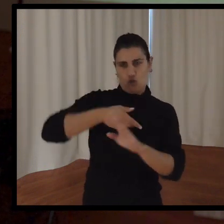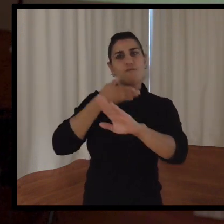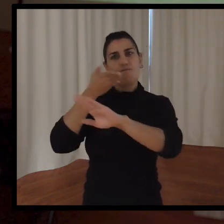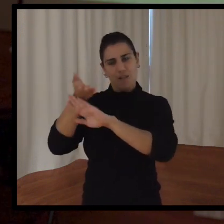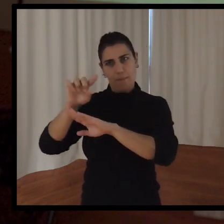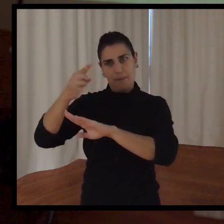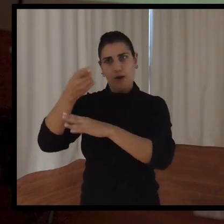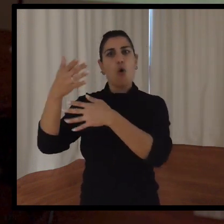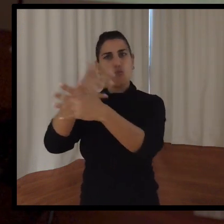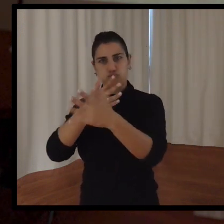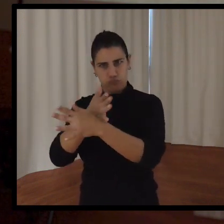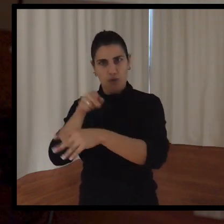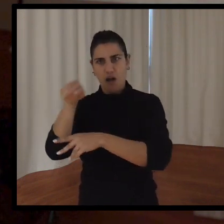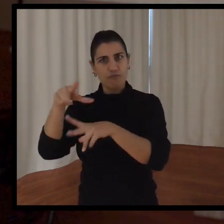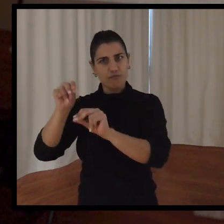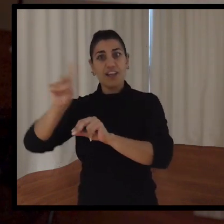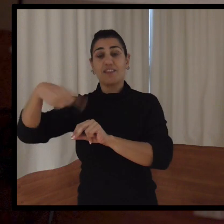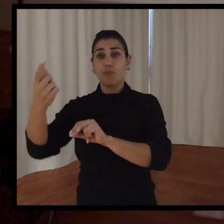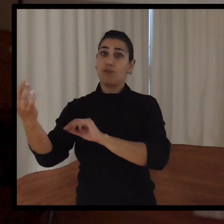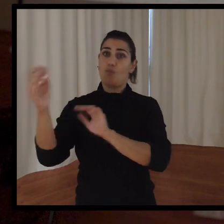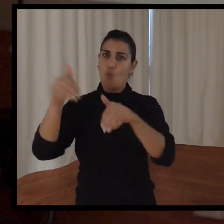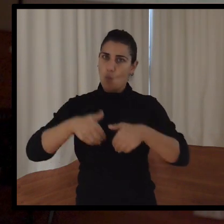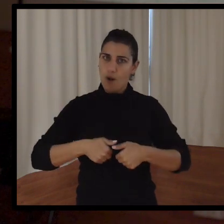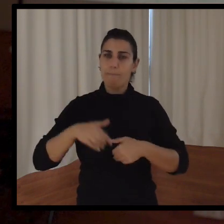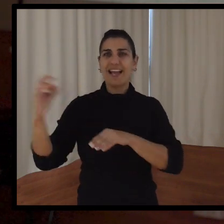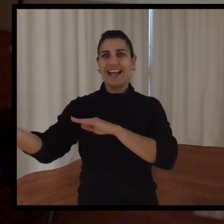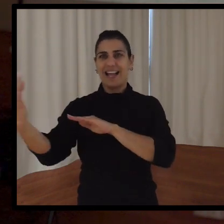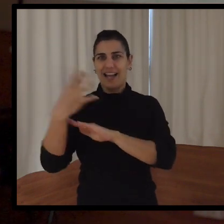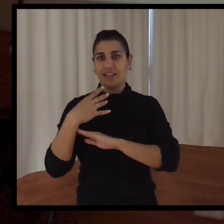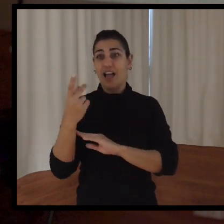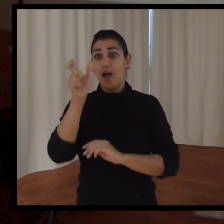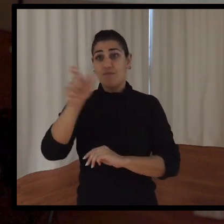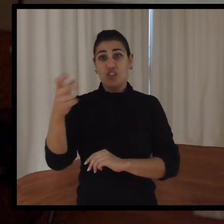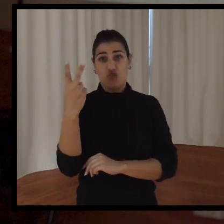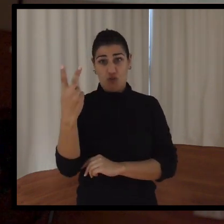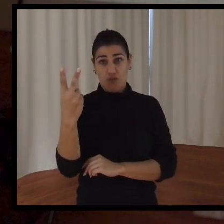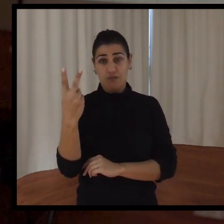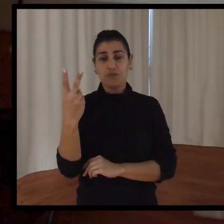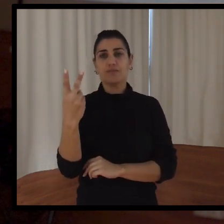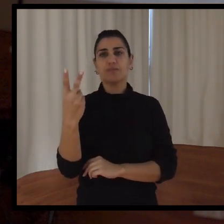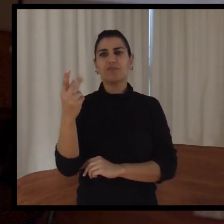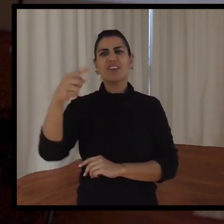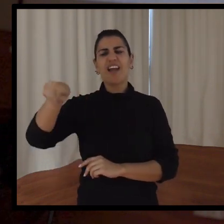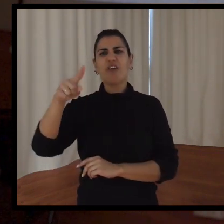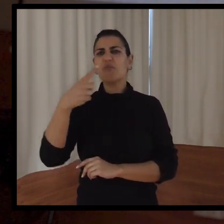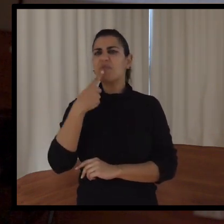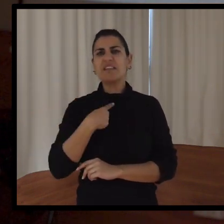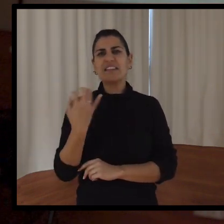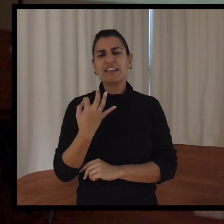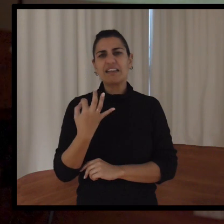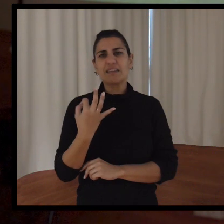en la vuelta hacia el hotel después de la presentación, dos de los chicos del cuerpo técnico nos comentaban que